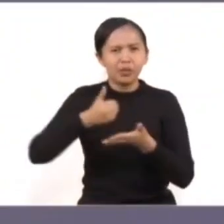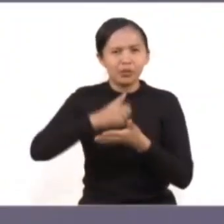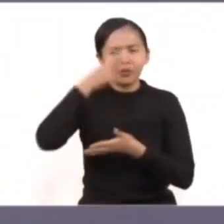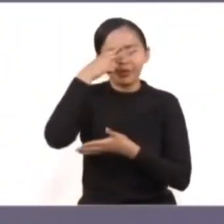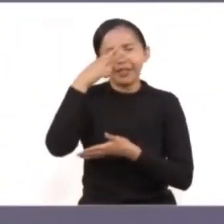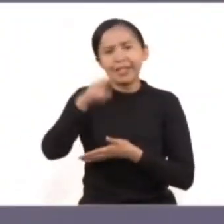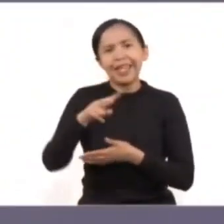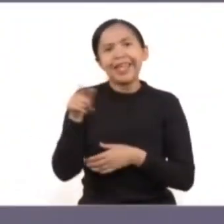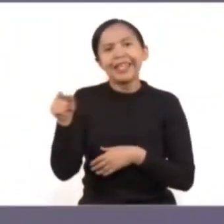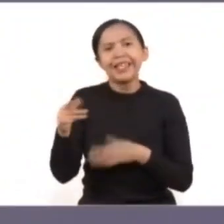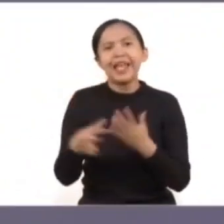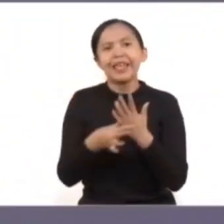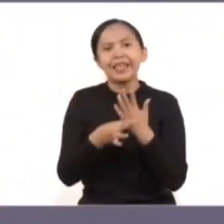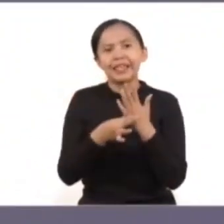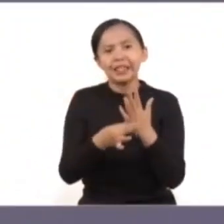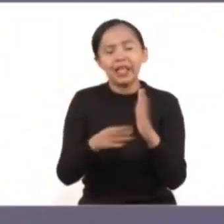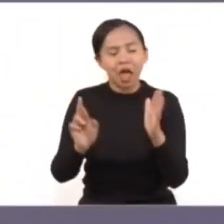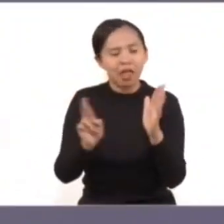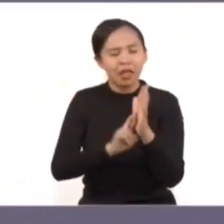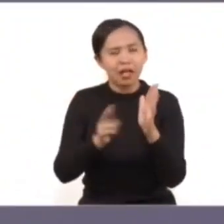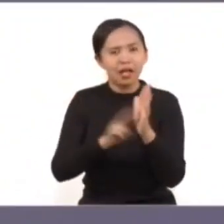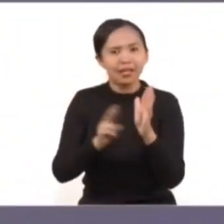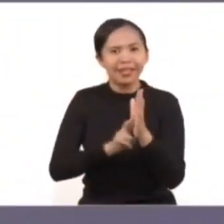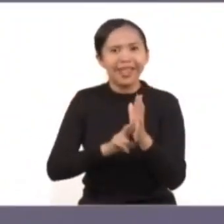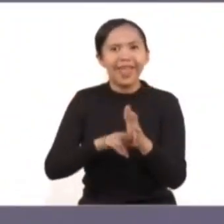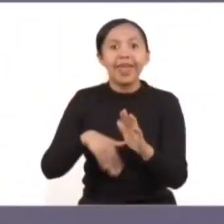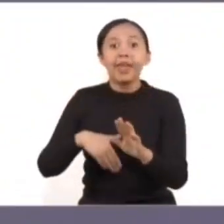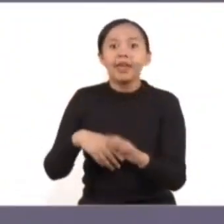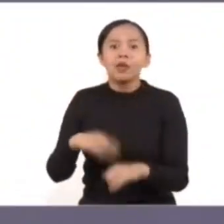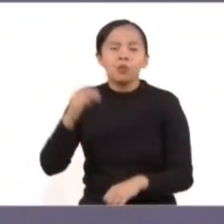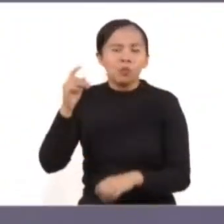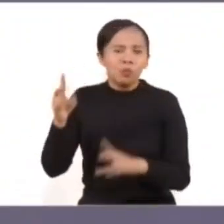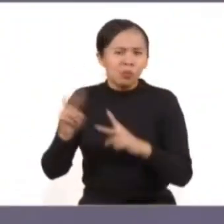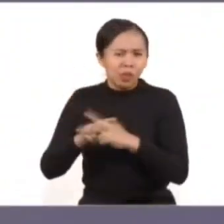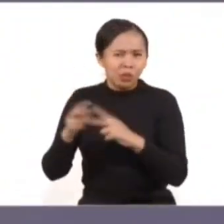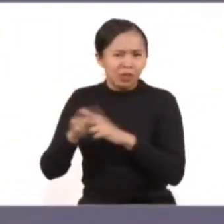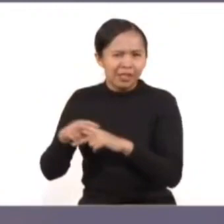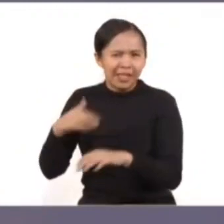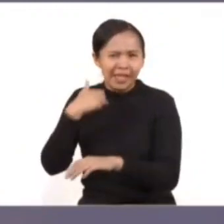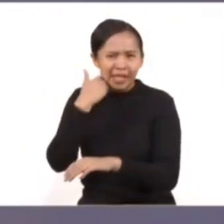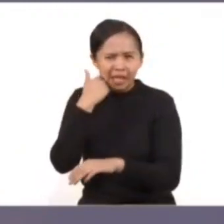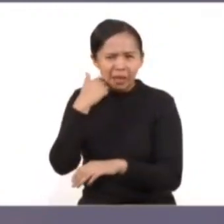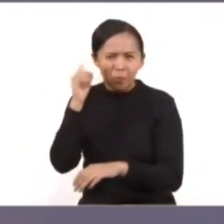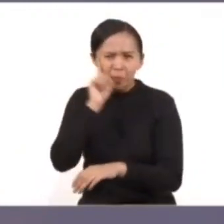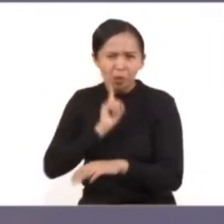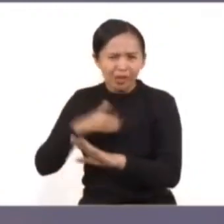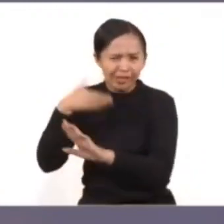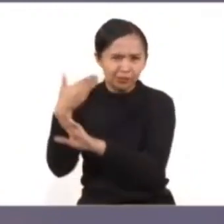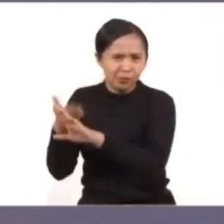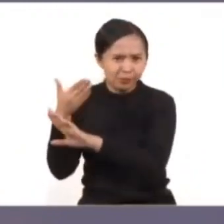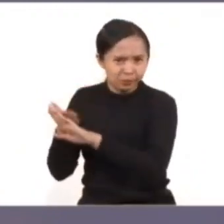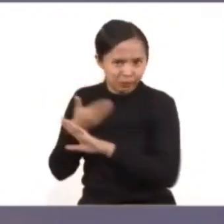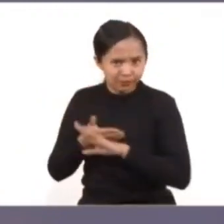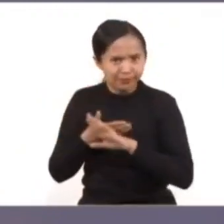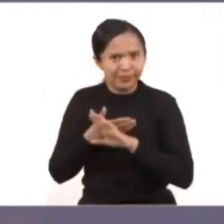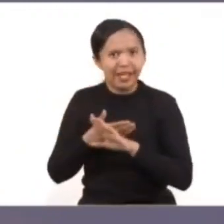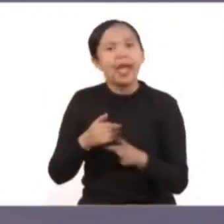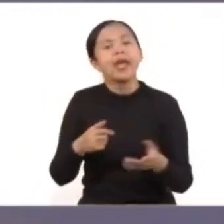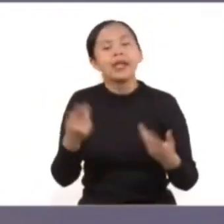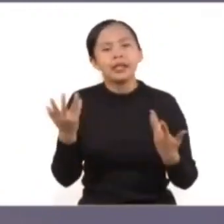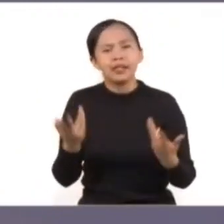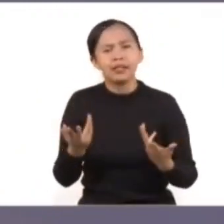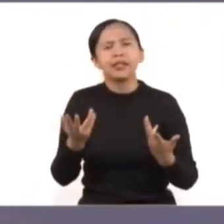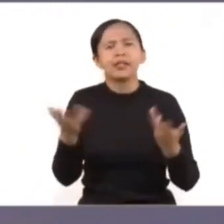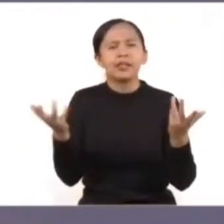de México, declaró la alerta por violencia contra las mujeres. Este mecanismo nos ha permitido desplegar